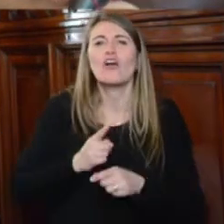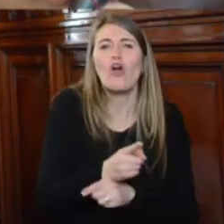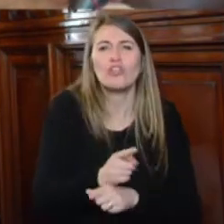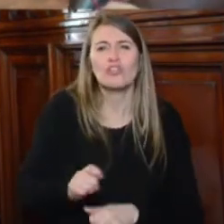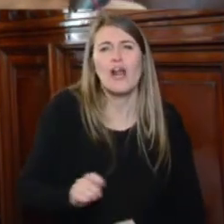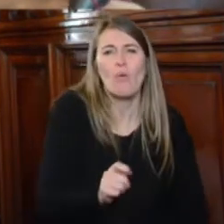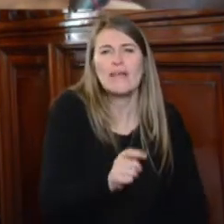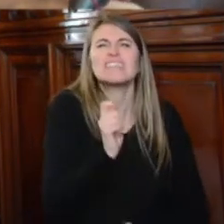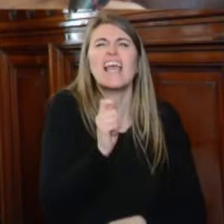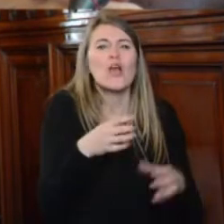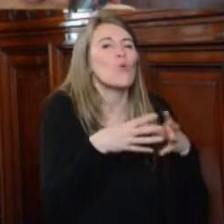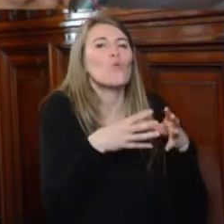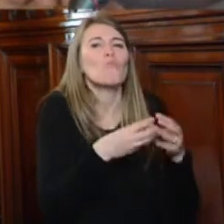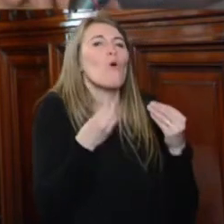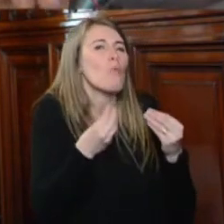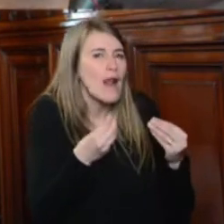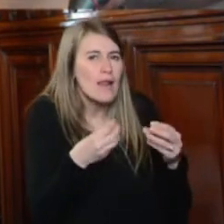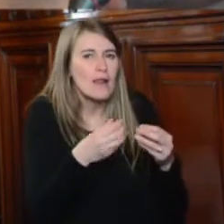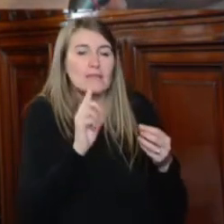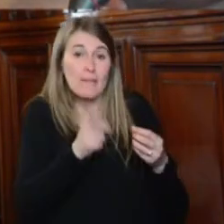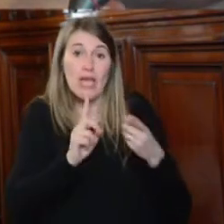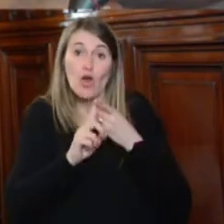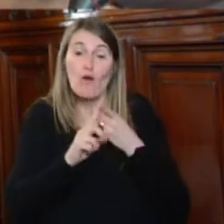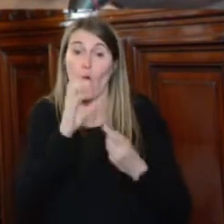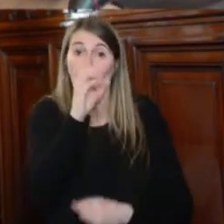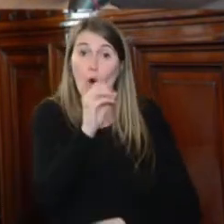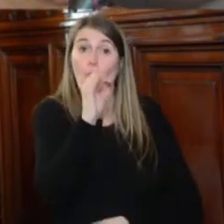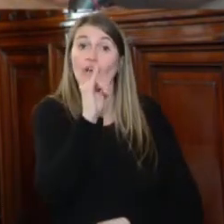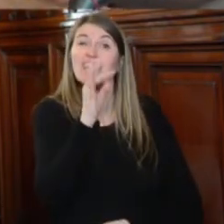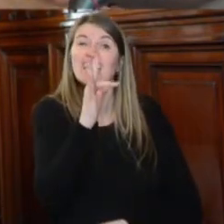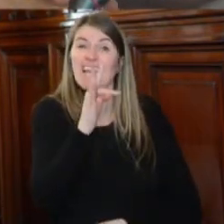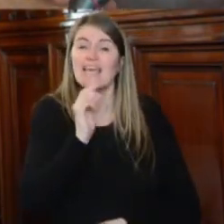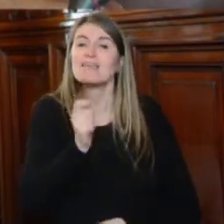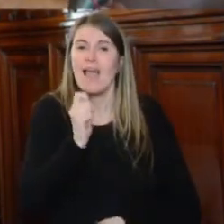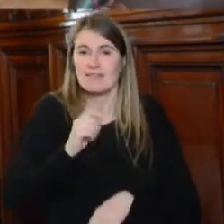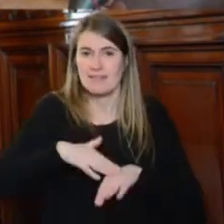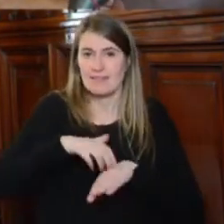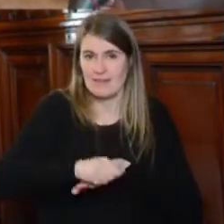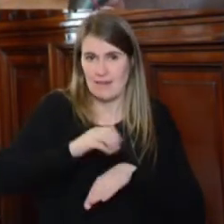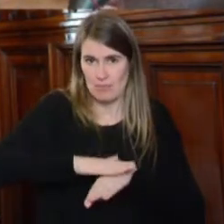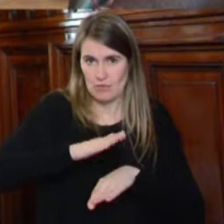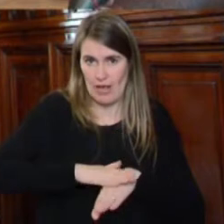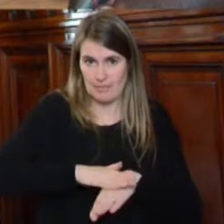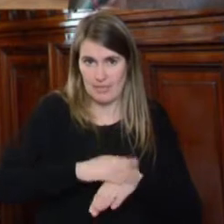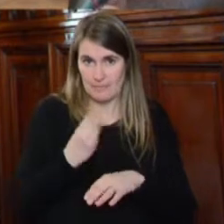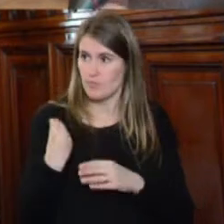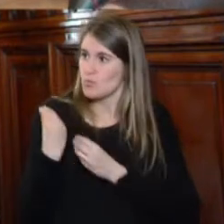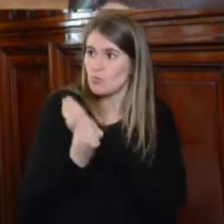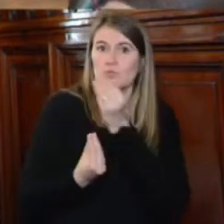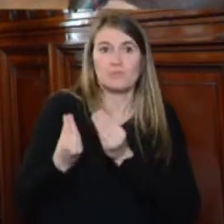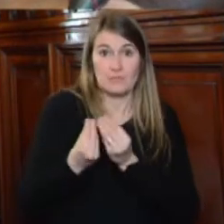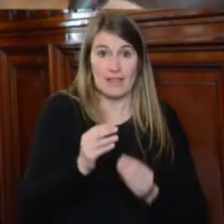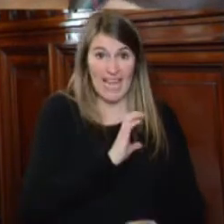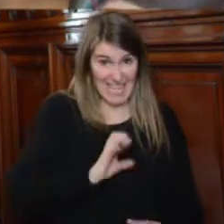entidad asumen los convenios de la OIT en su asunción por parte del